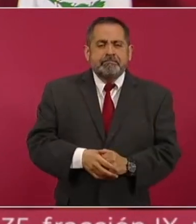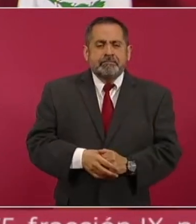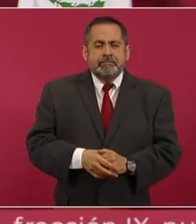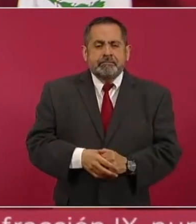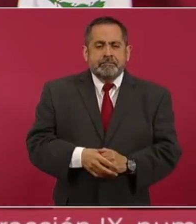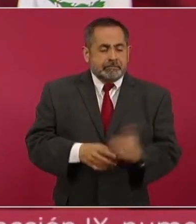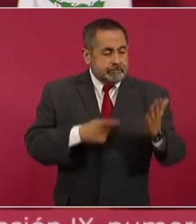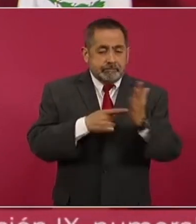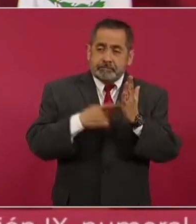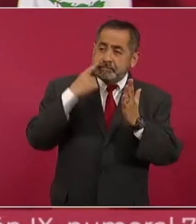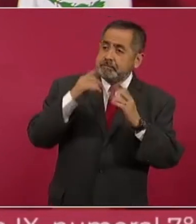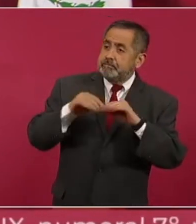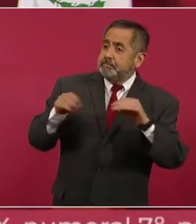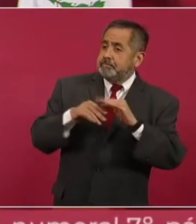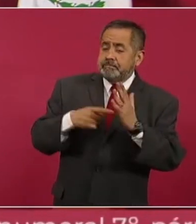mira las difusiones